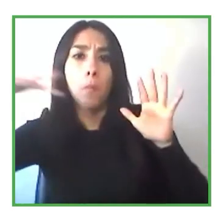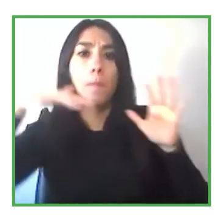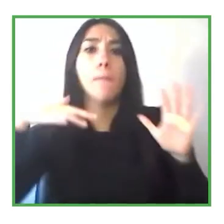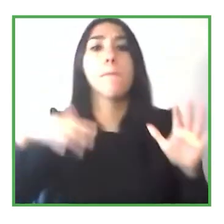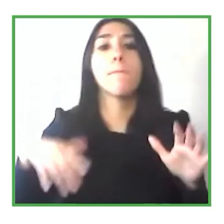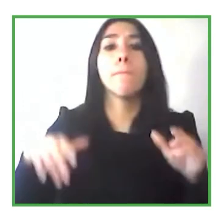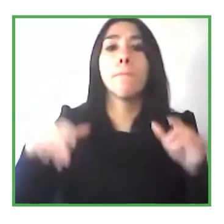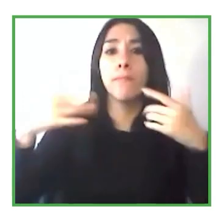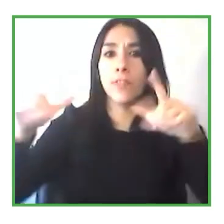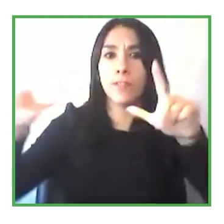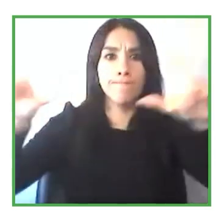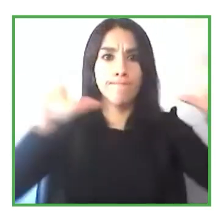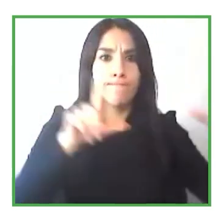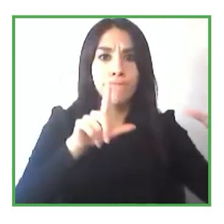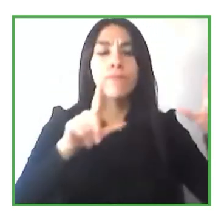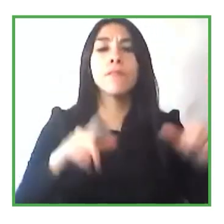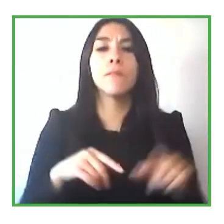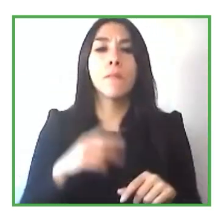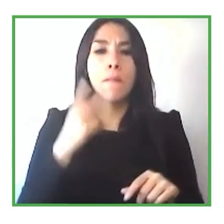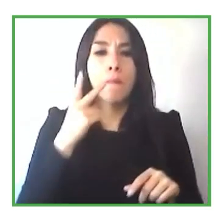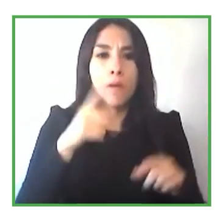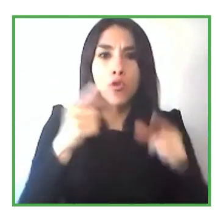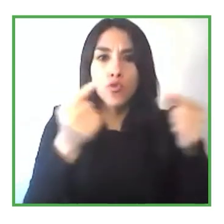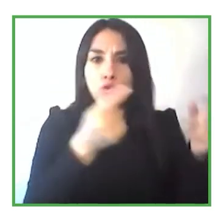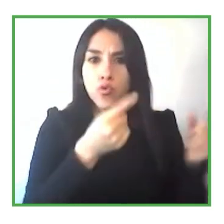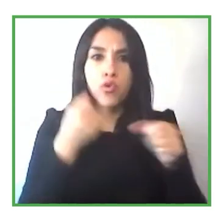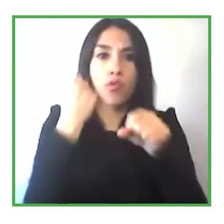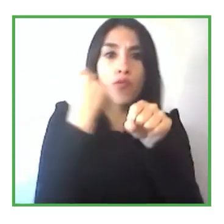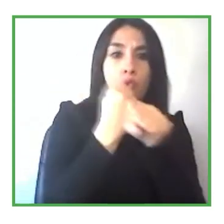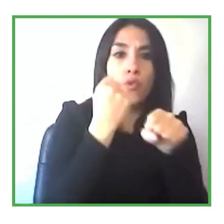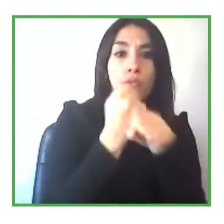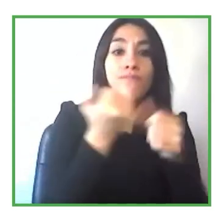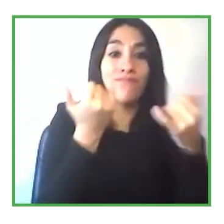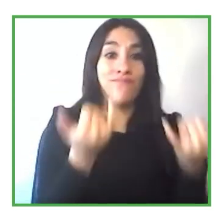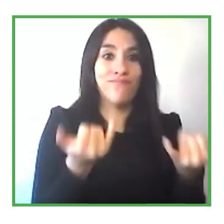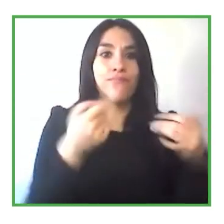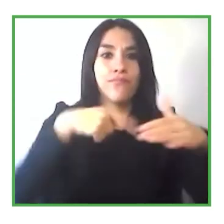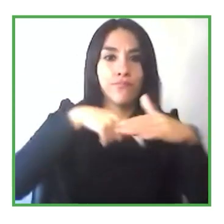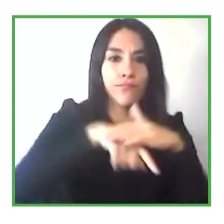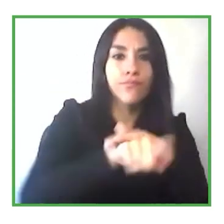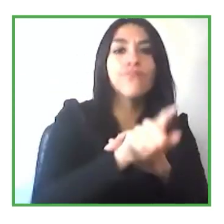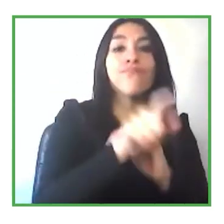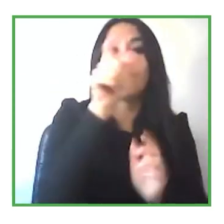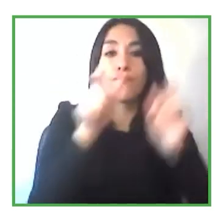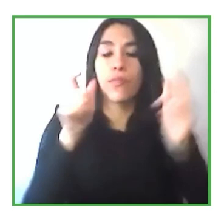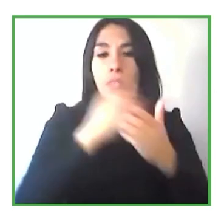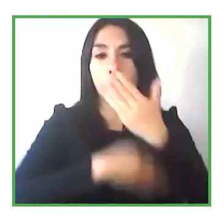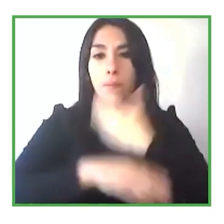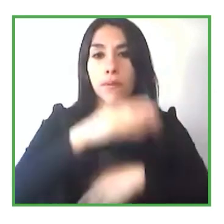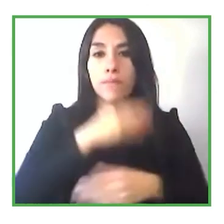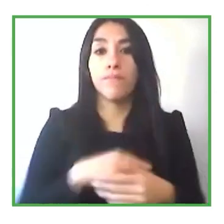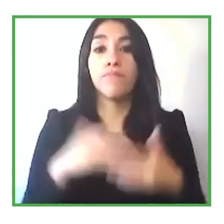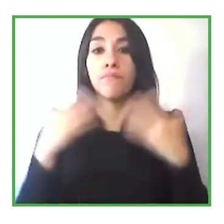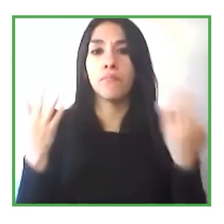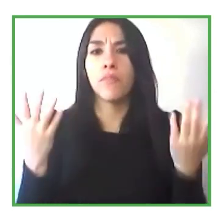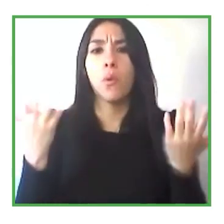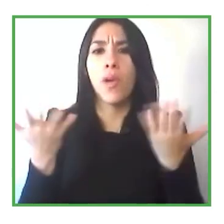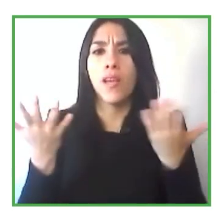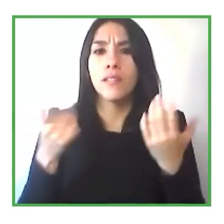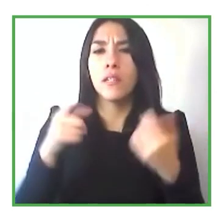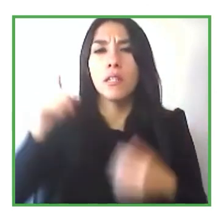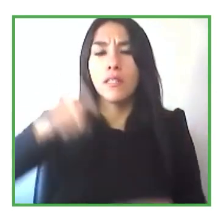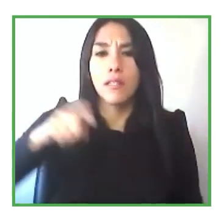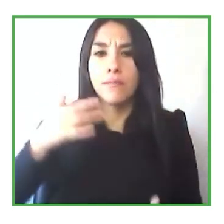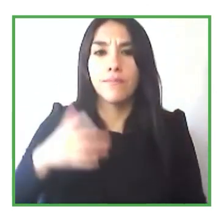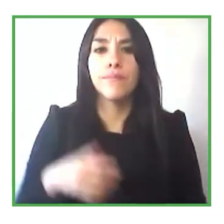sea accesible para las personas con discapacidades y que se necesita tenemos que ver qué se necesita para lograr eso